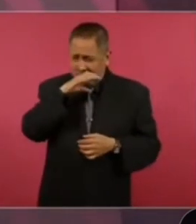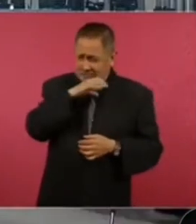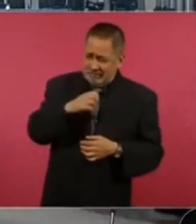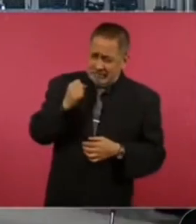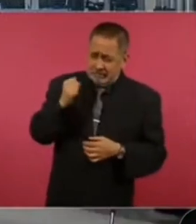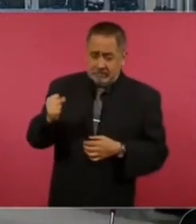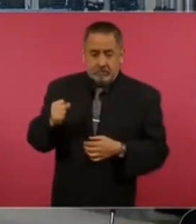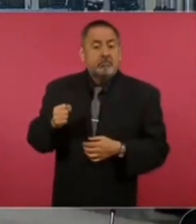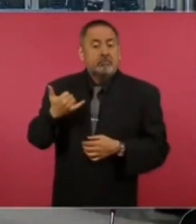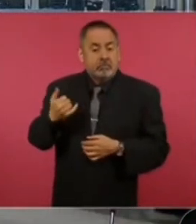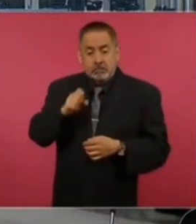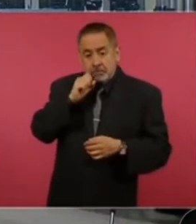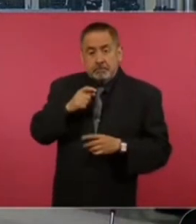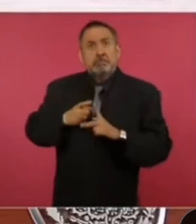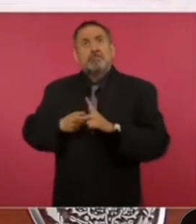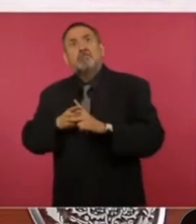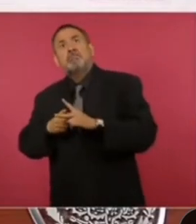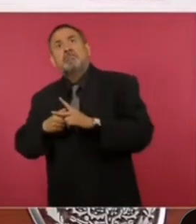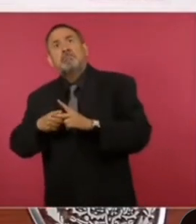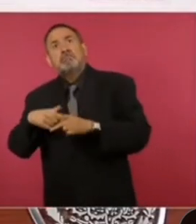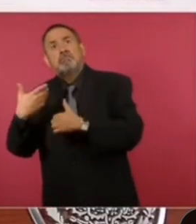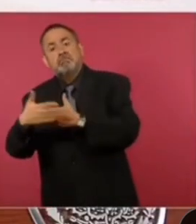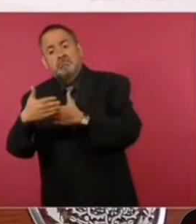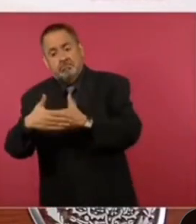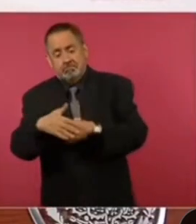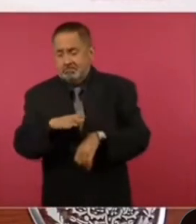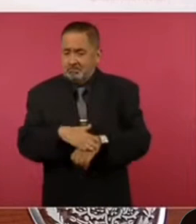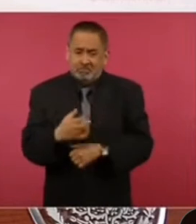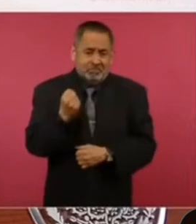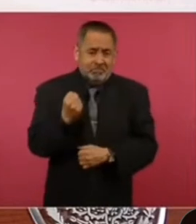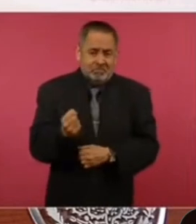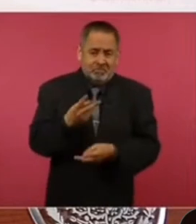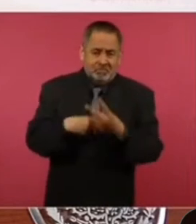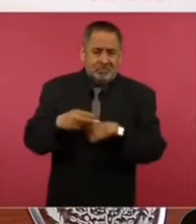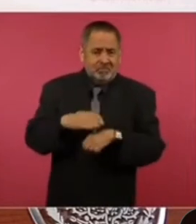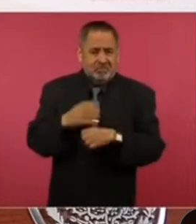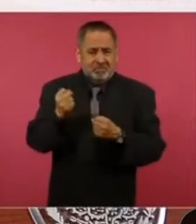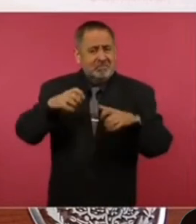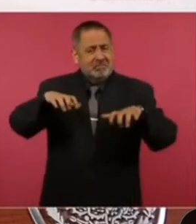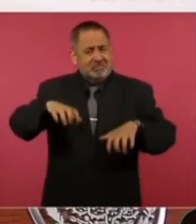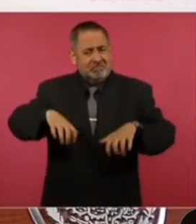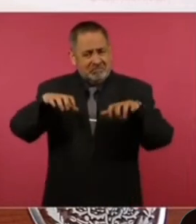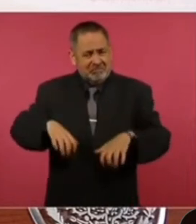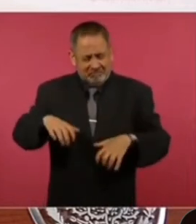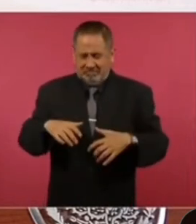y los pronósticos es de que van a presentarse muchas lluvias,